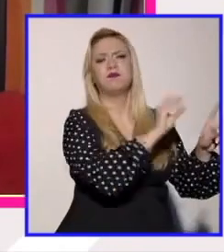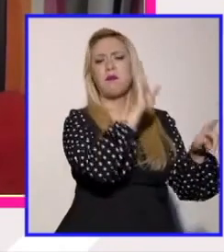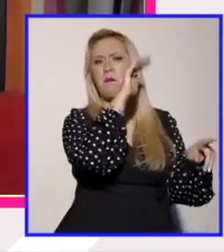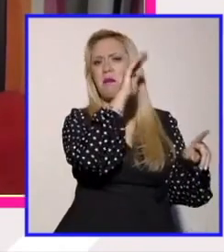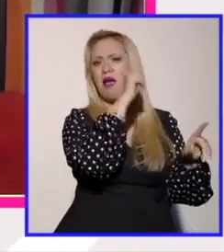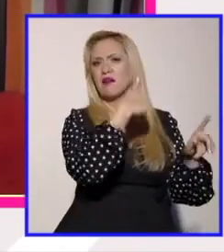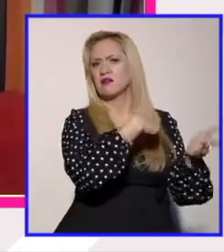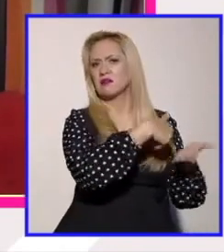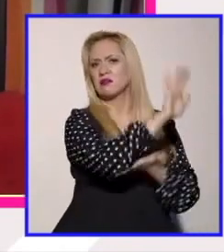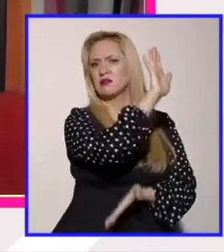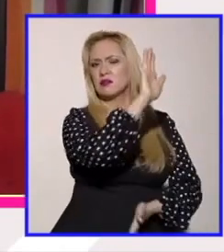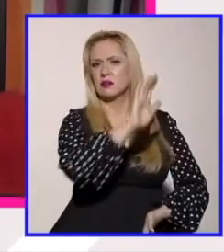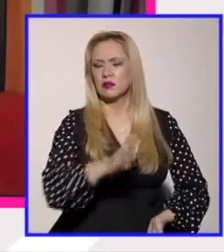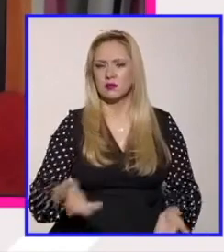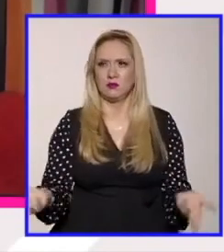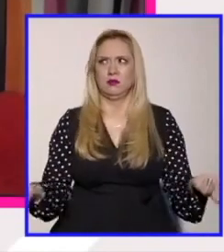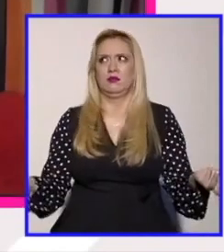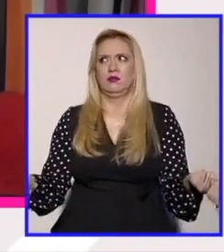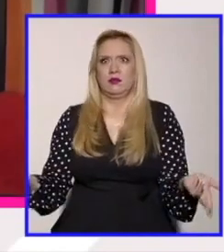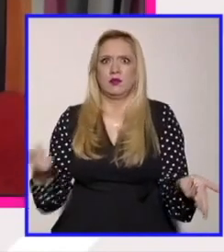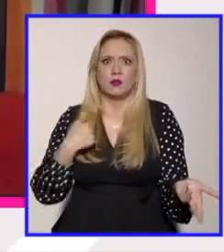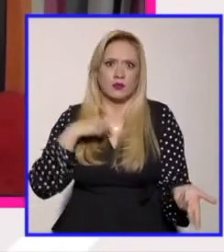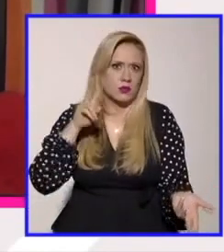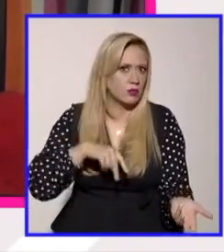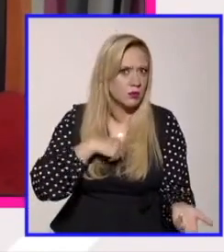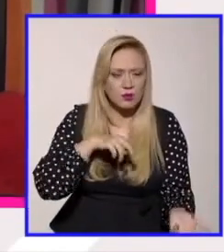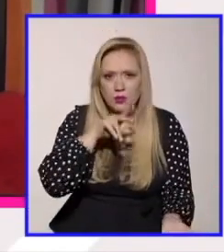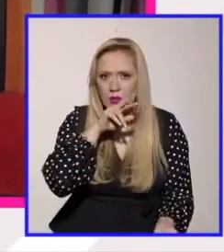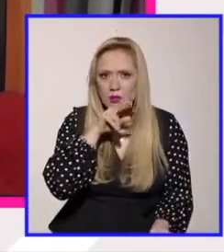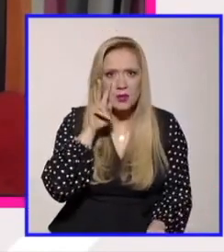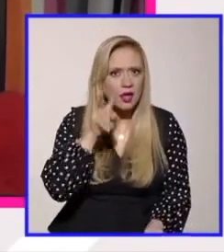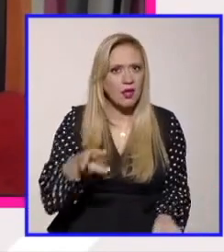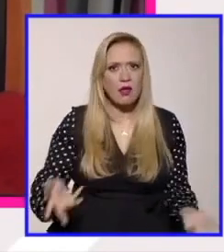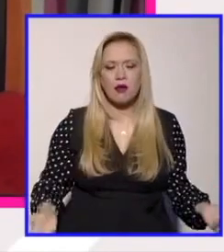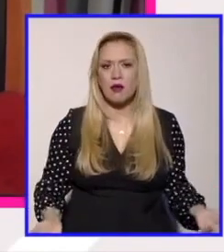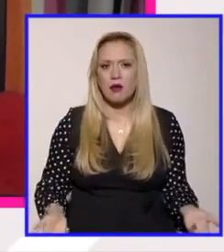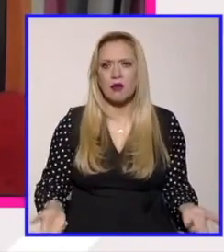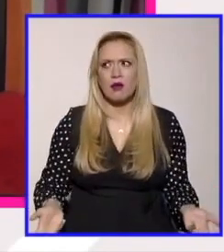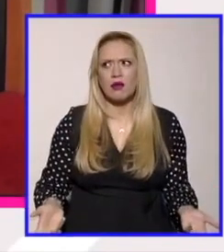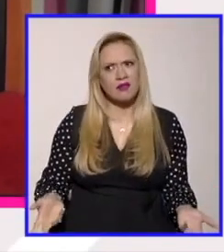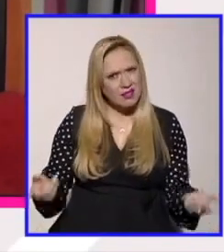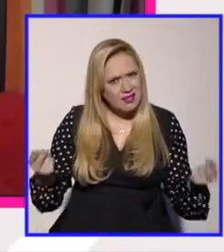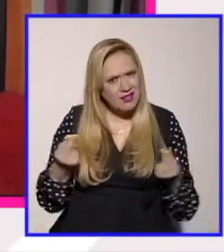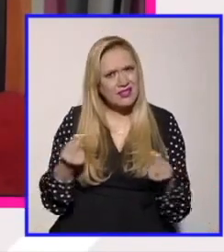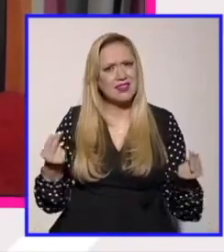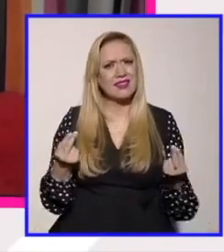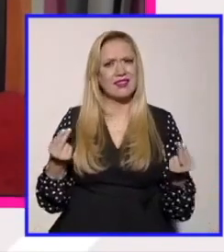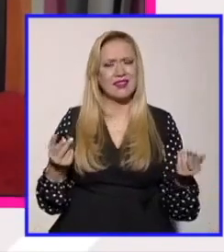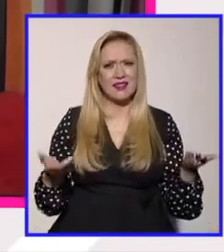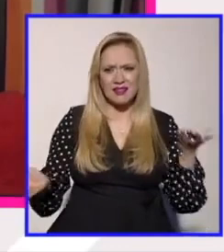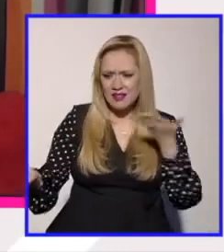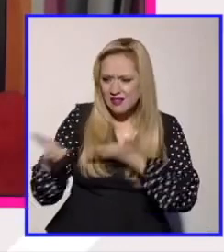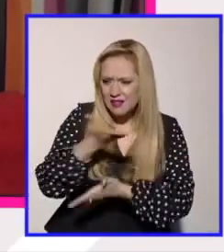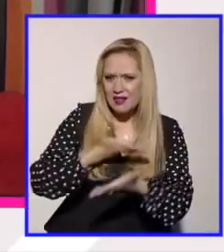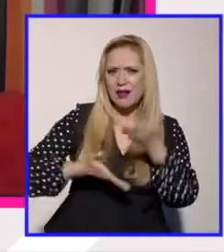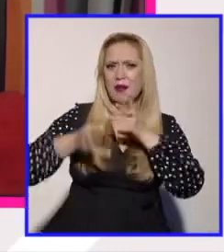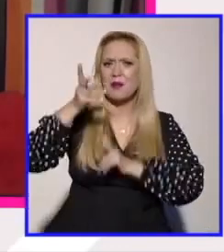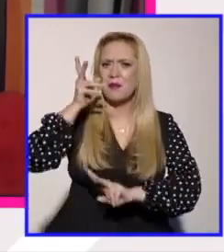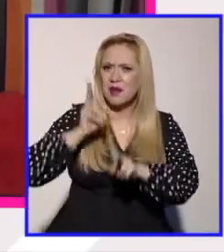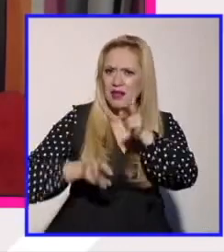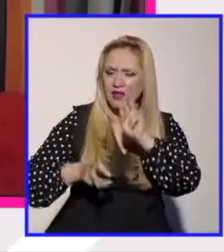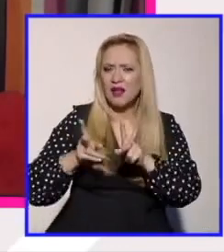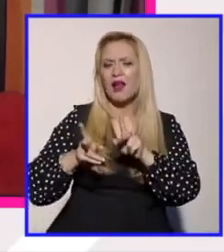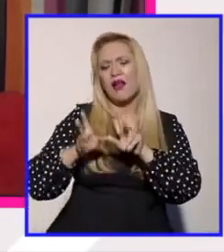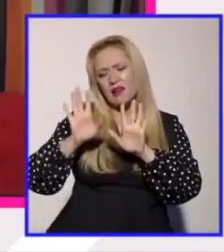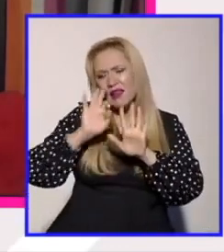¿no? y entonces en ese sentido a me parece muy preocupante porque cuando pudiéramos tener puntos como tú dices de encuentro puntos de desencuentro